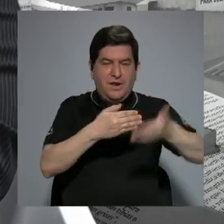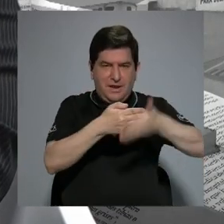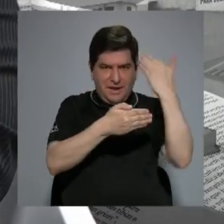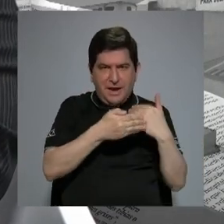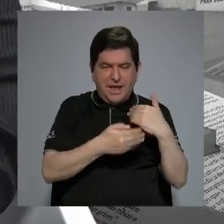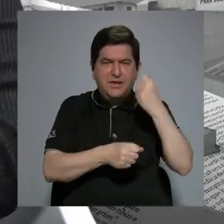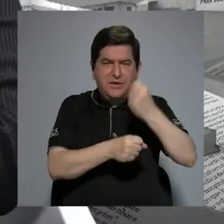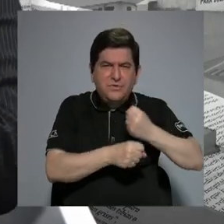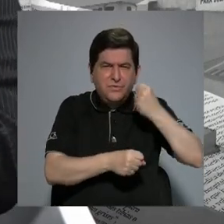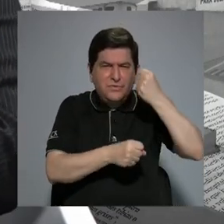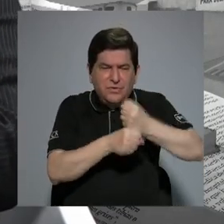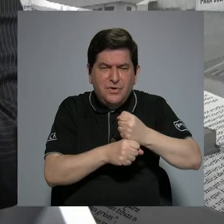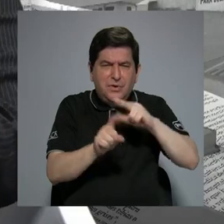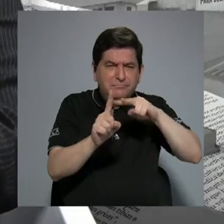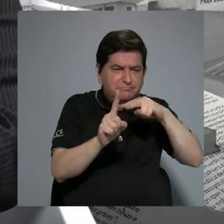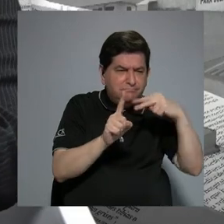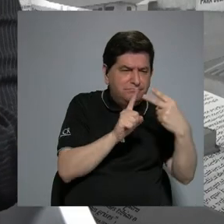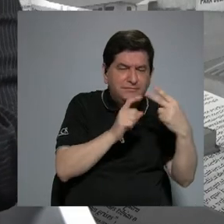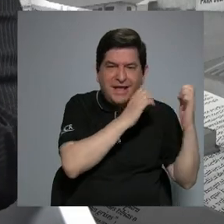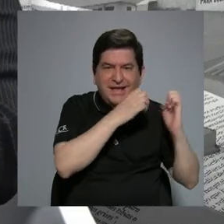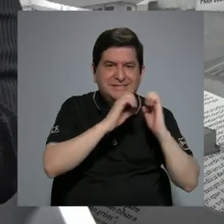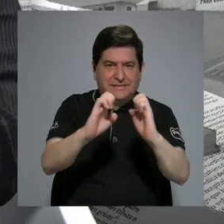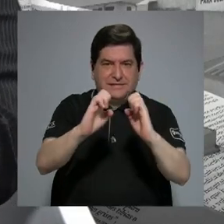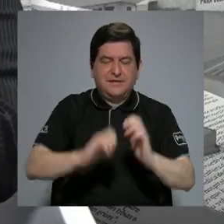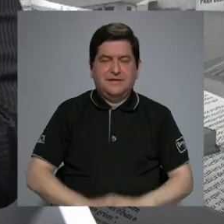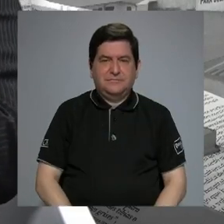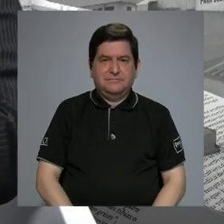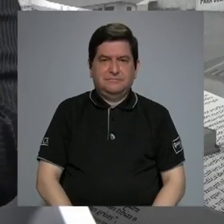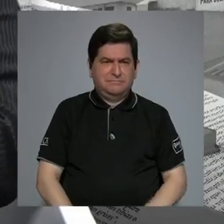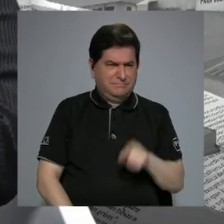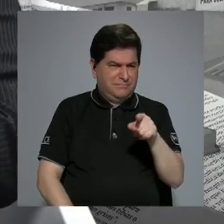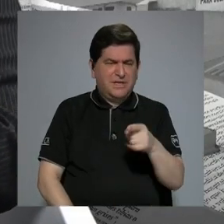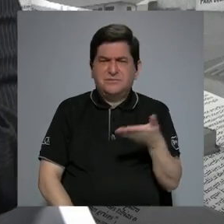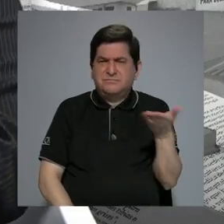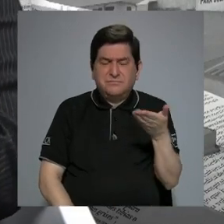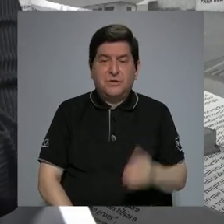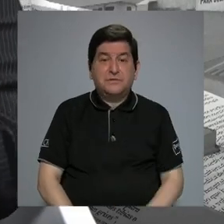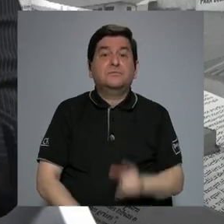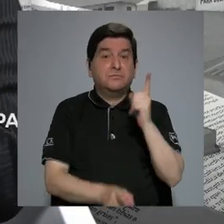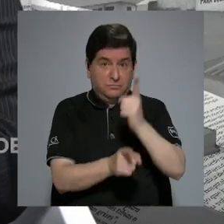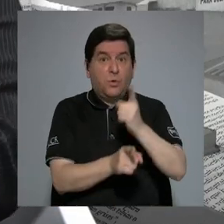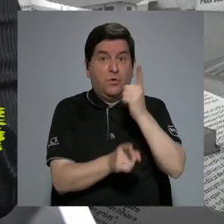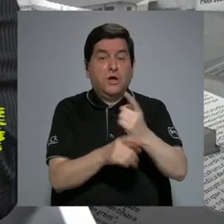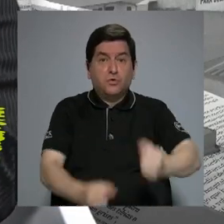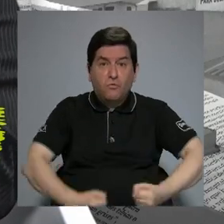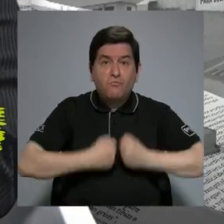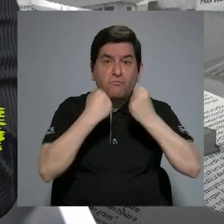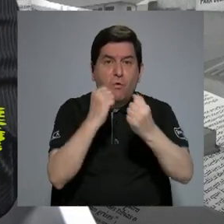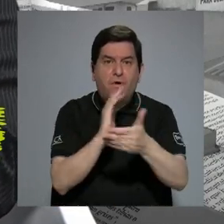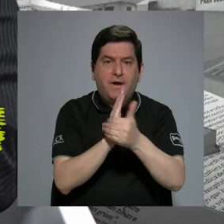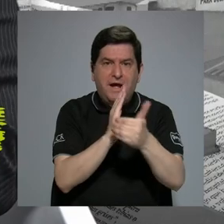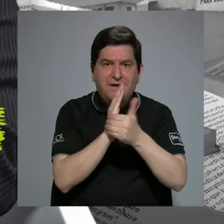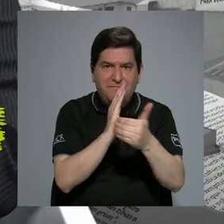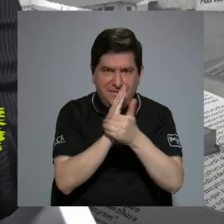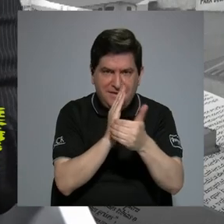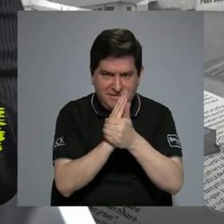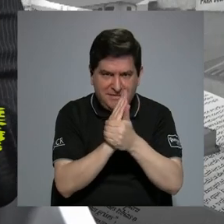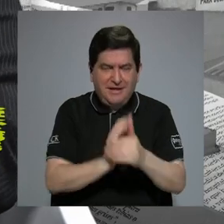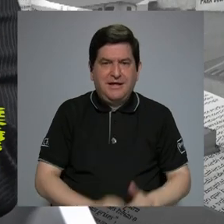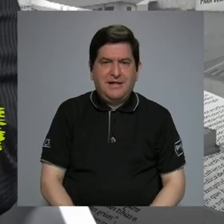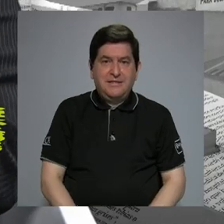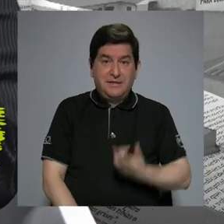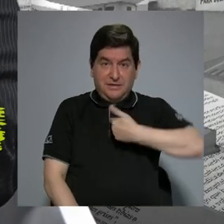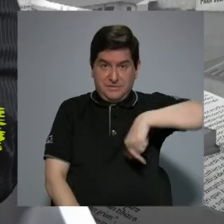se ha venido trabajando desde un punto de vista estratégico, y este punto de vista estratégico es efectivamente cómo fortalecer las competencias y las habilidades